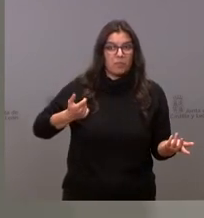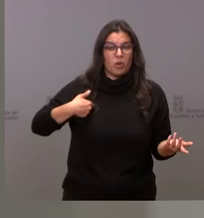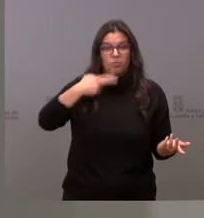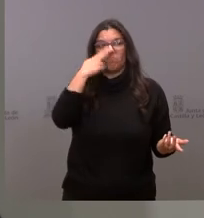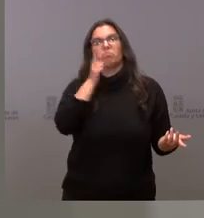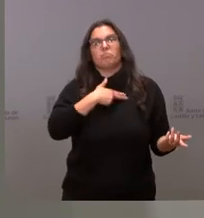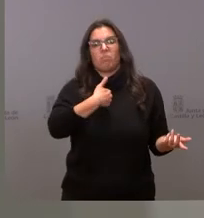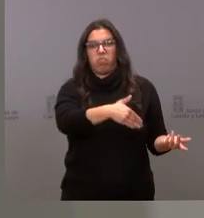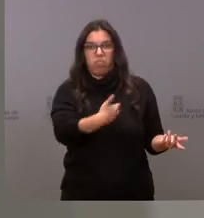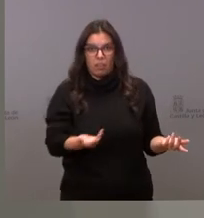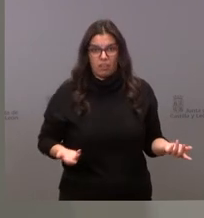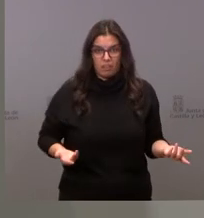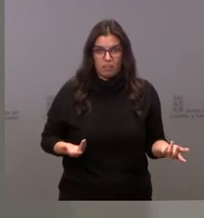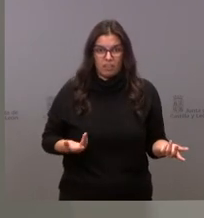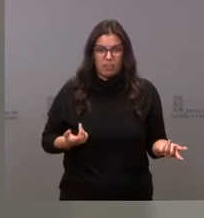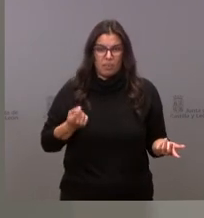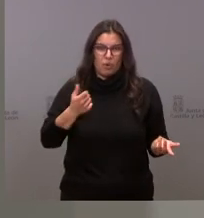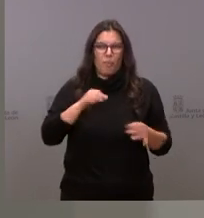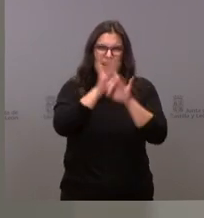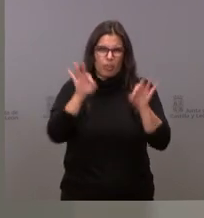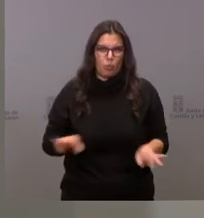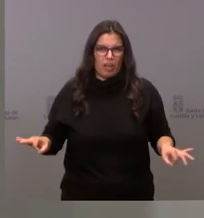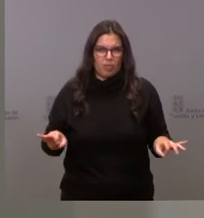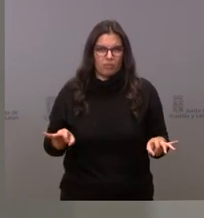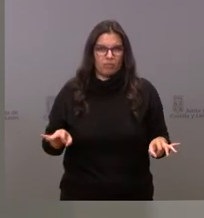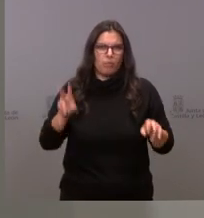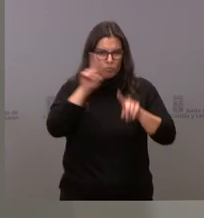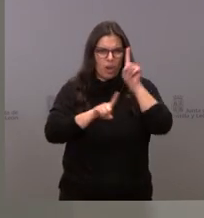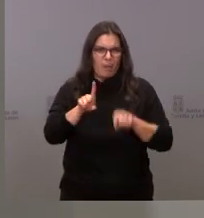básicamente lo que resulta es mal educado es decir esto es un programa de educación